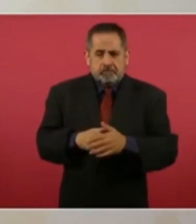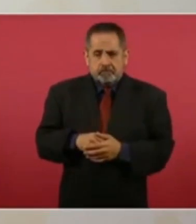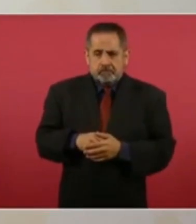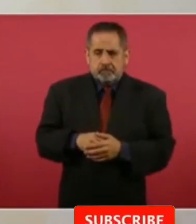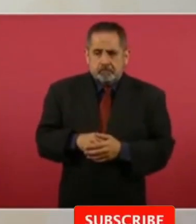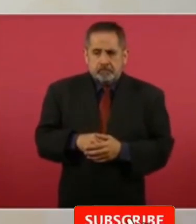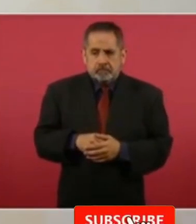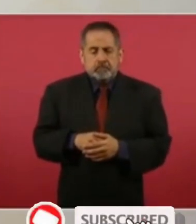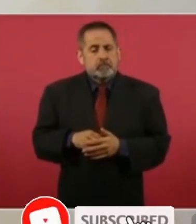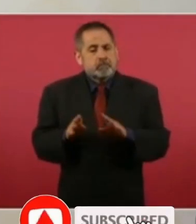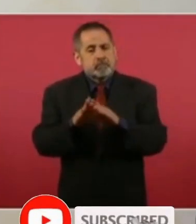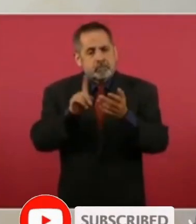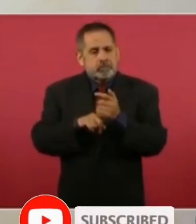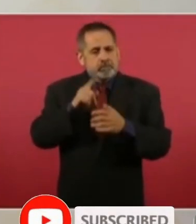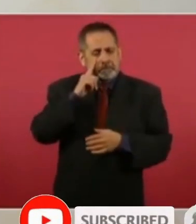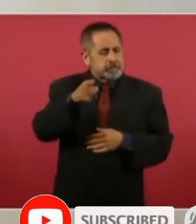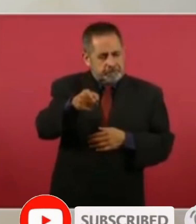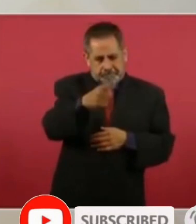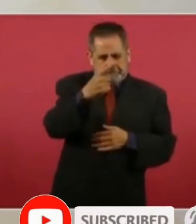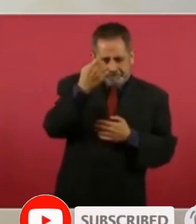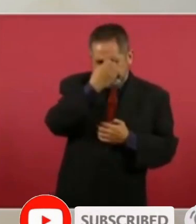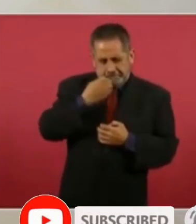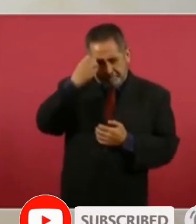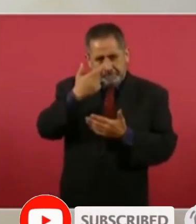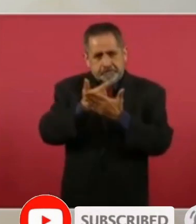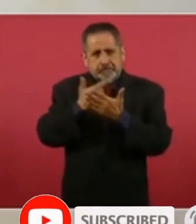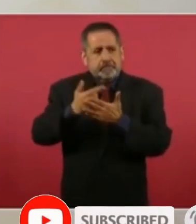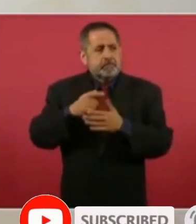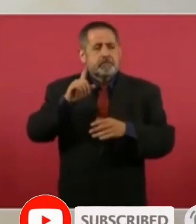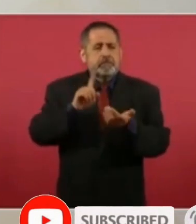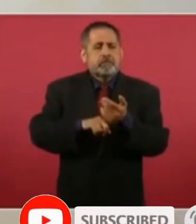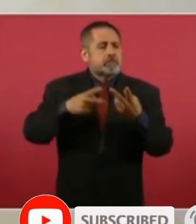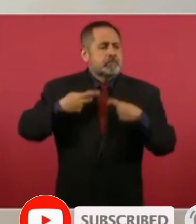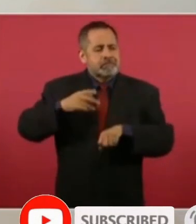Revisen las listas de los más ricos.